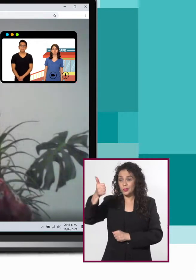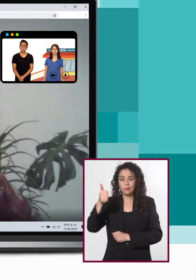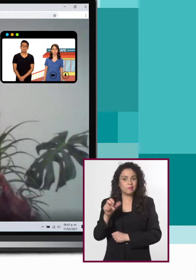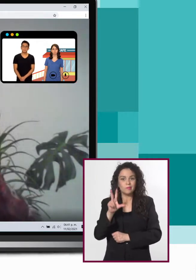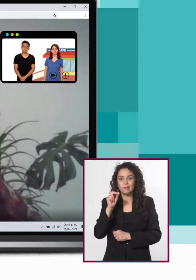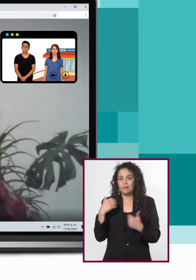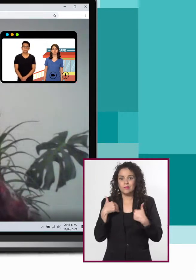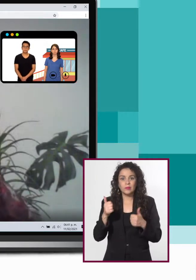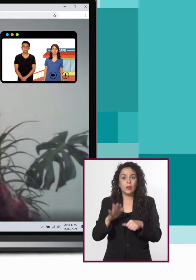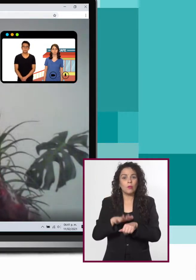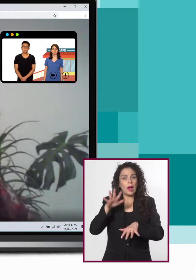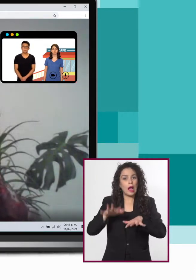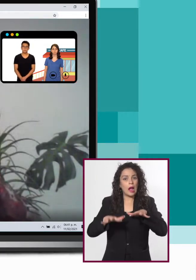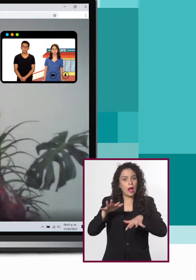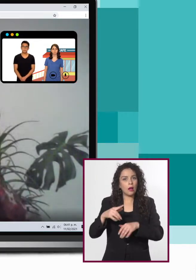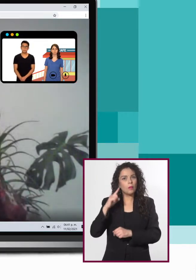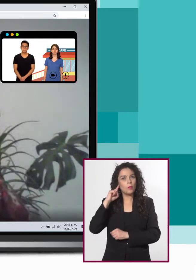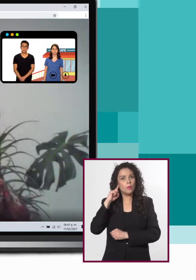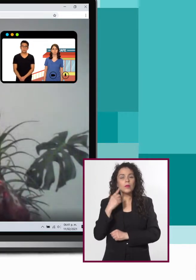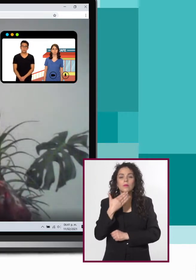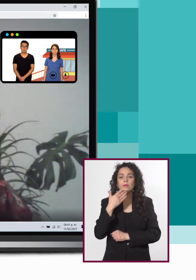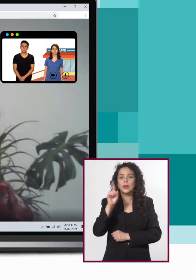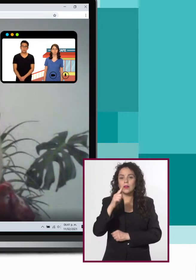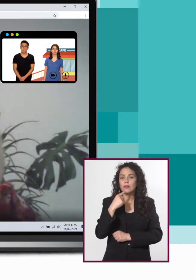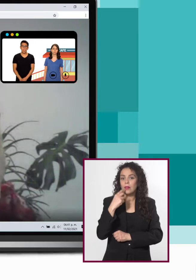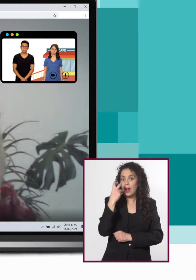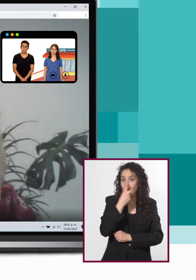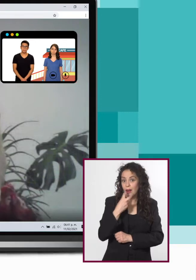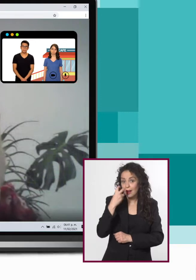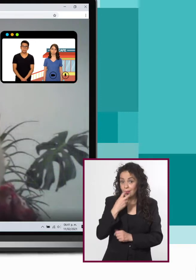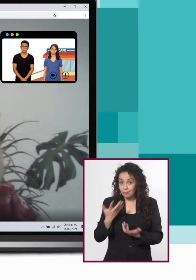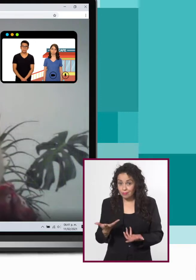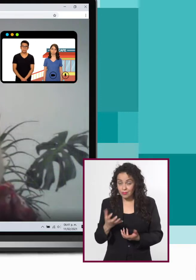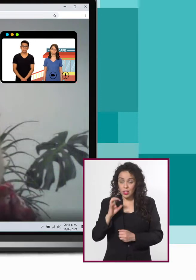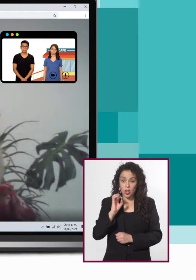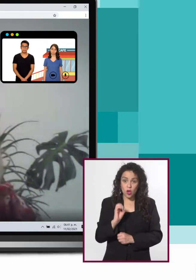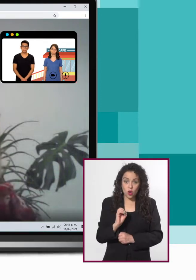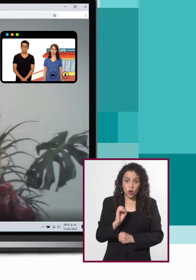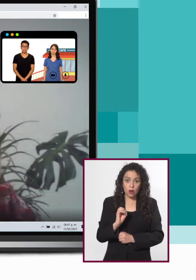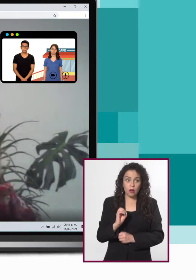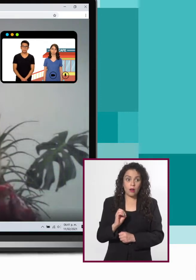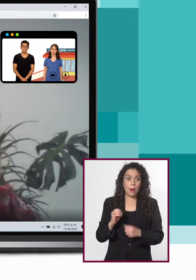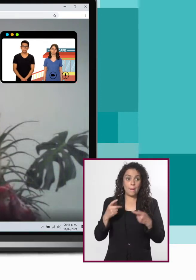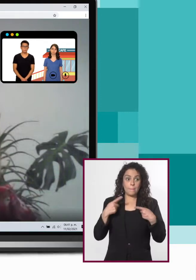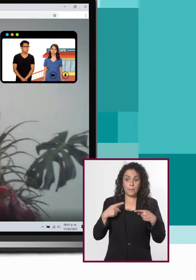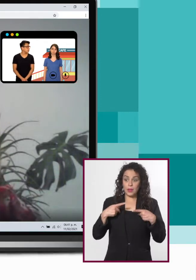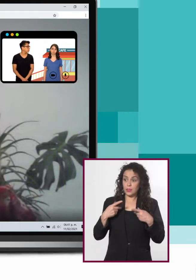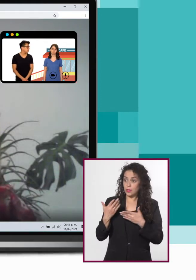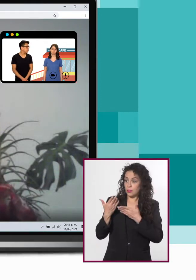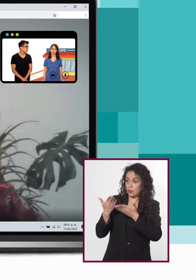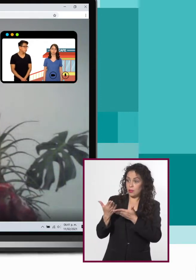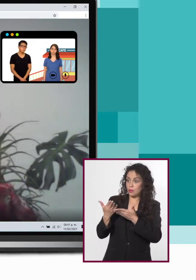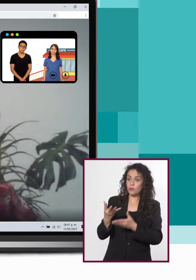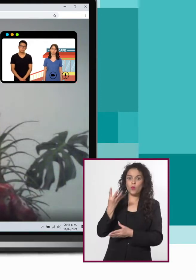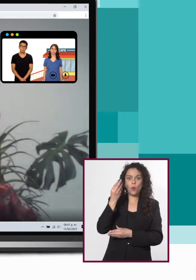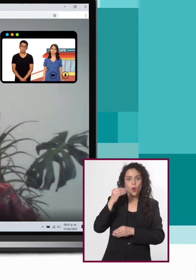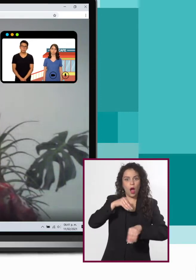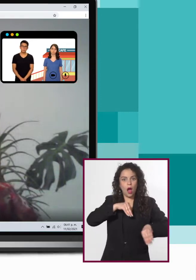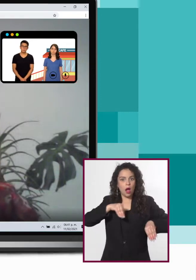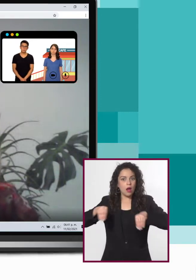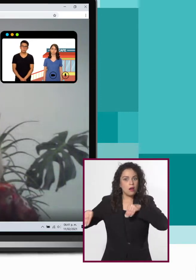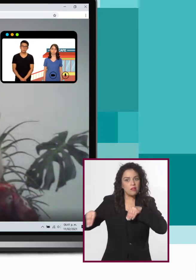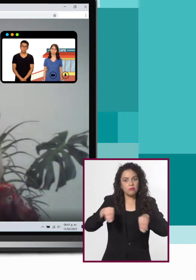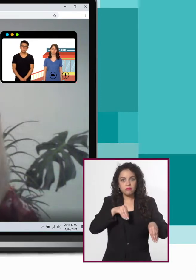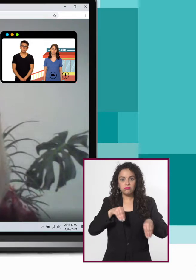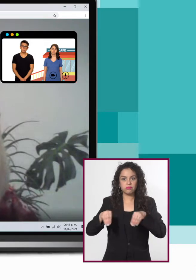comprender su lenguaje porque a veces tienen algún problema de articulación o la persona, el interlocutor se